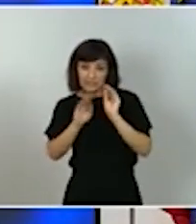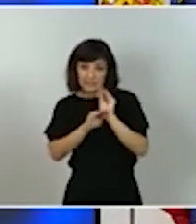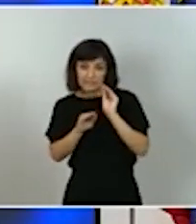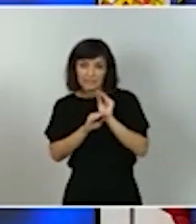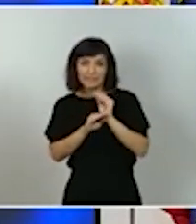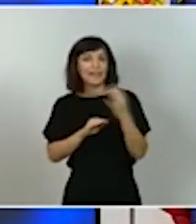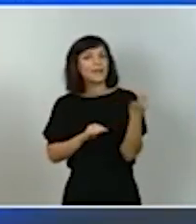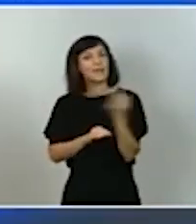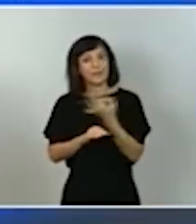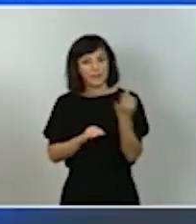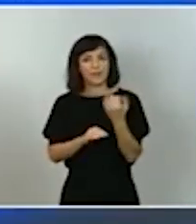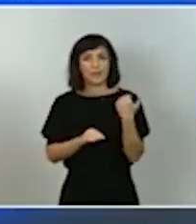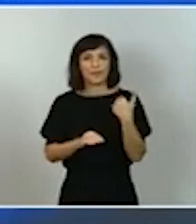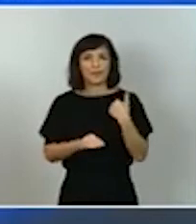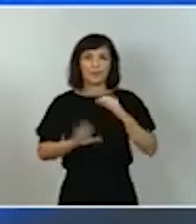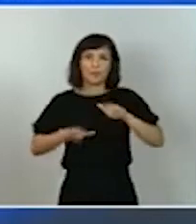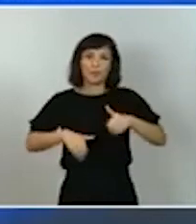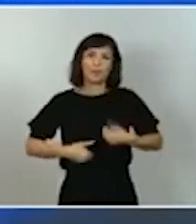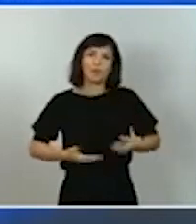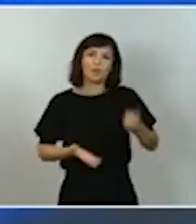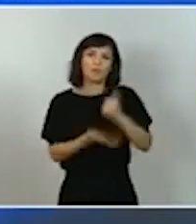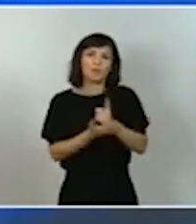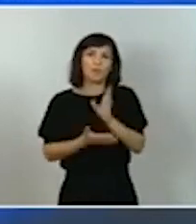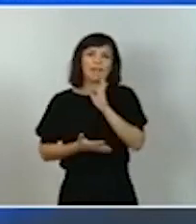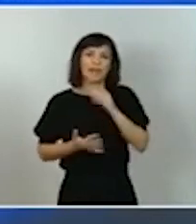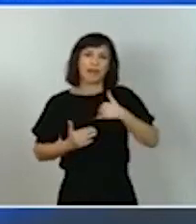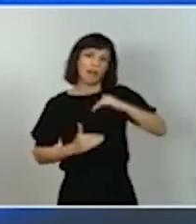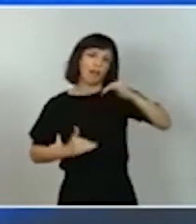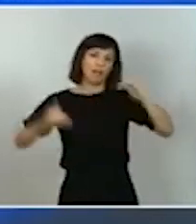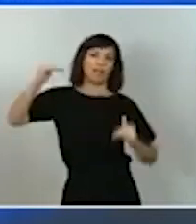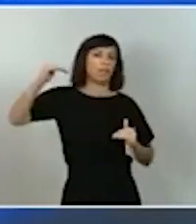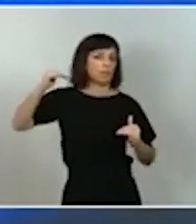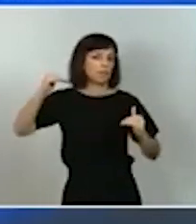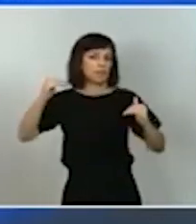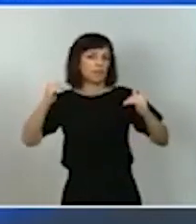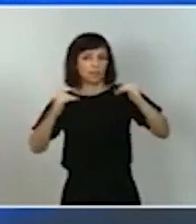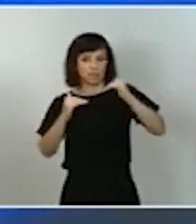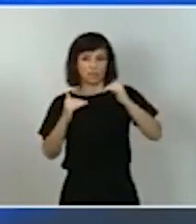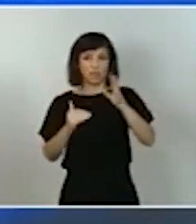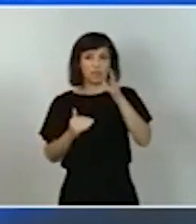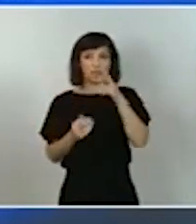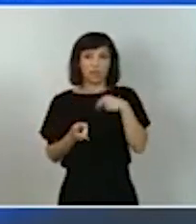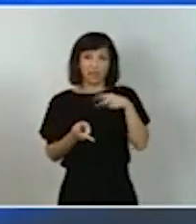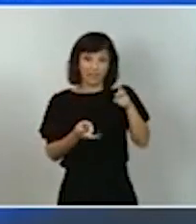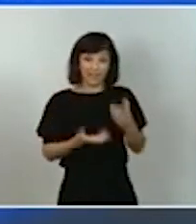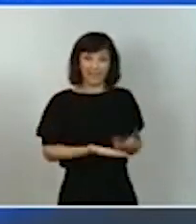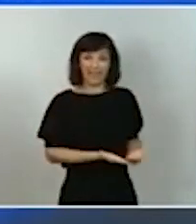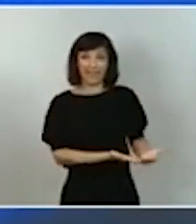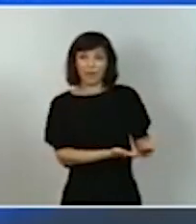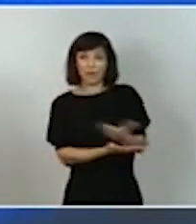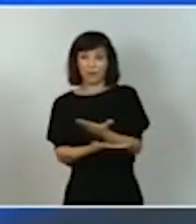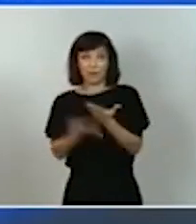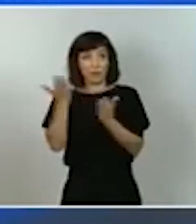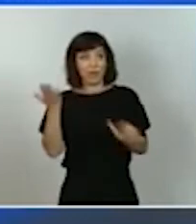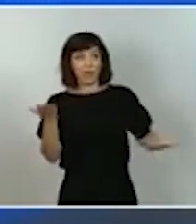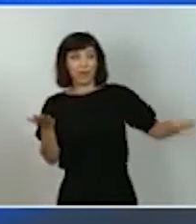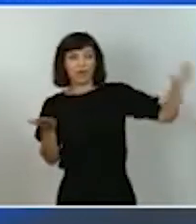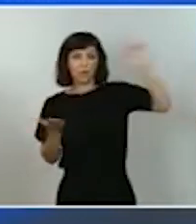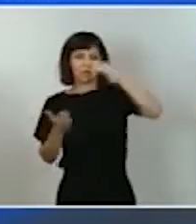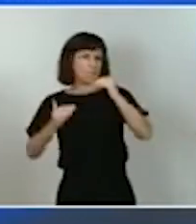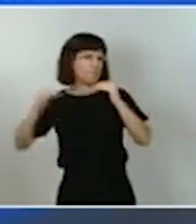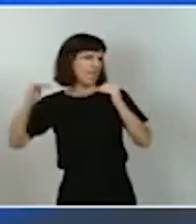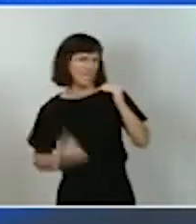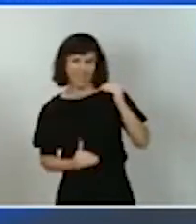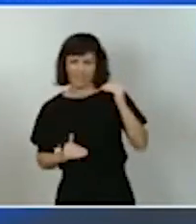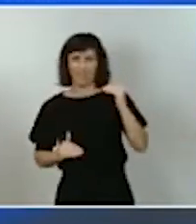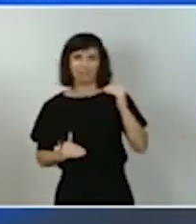desequilibrios fiscales no nos olvidemos que tenemos una recaudación muy inferior a la media de la Unión Europea una vez consolidemos el